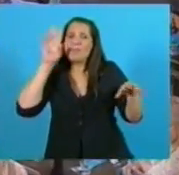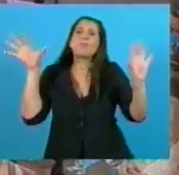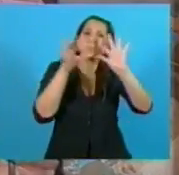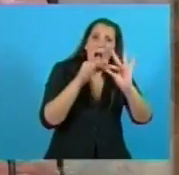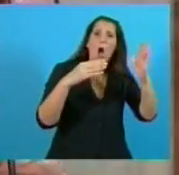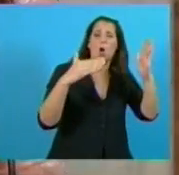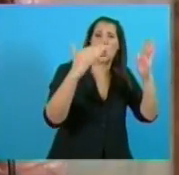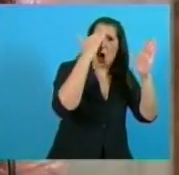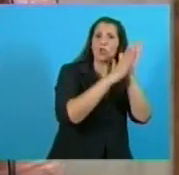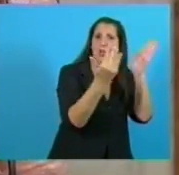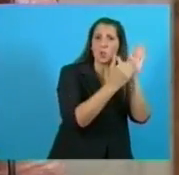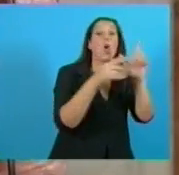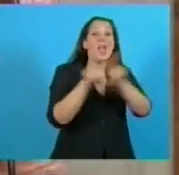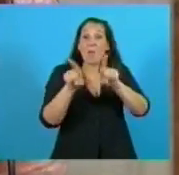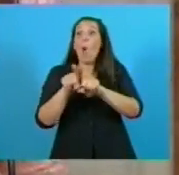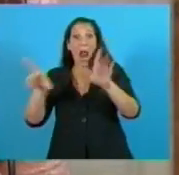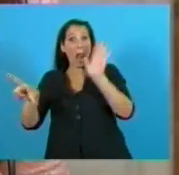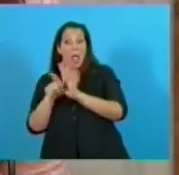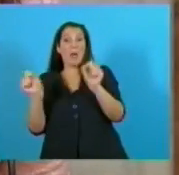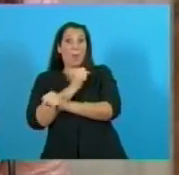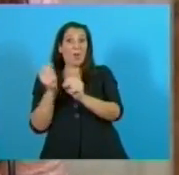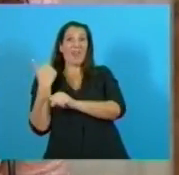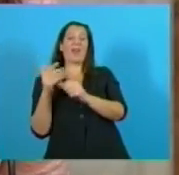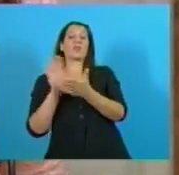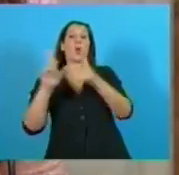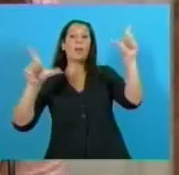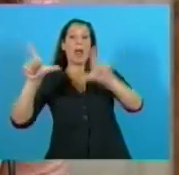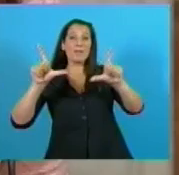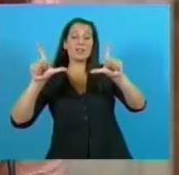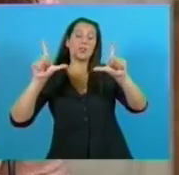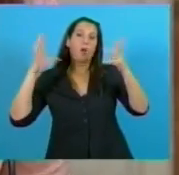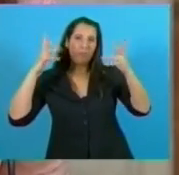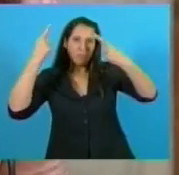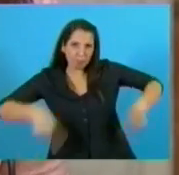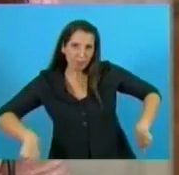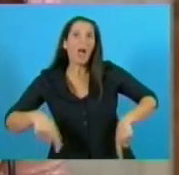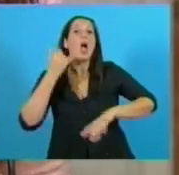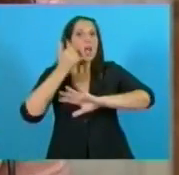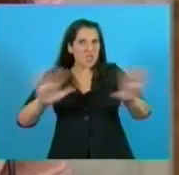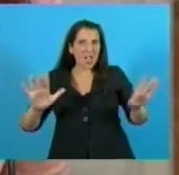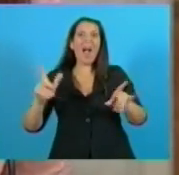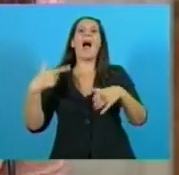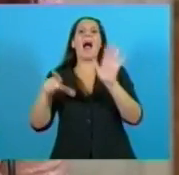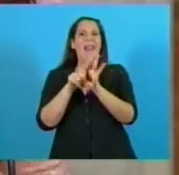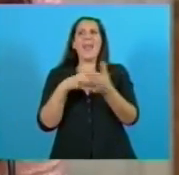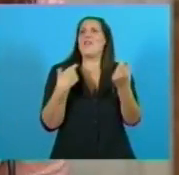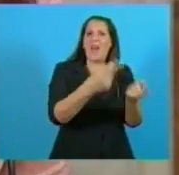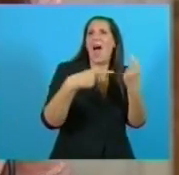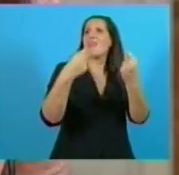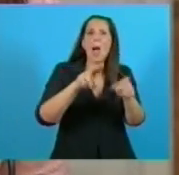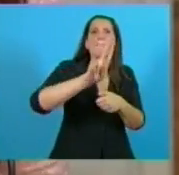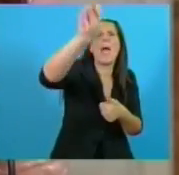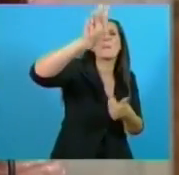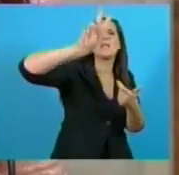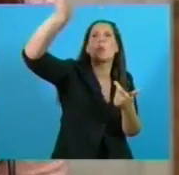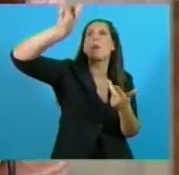pese a eso ya ha otorgado más de 1.280 licencias en FM, en AM,